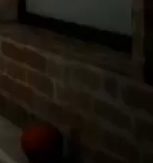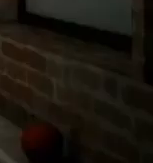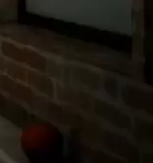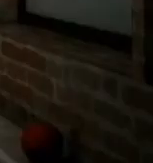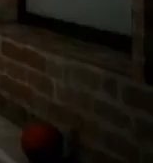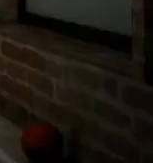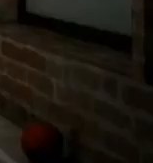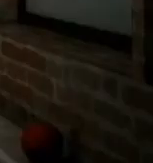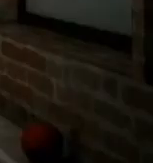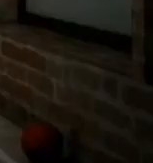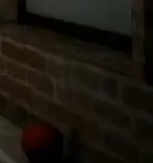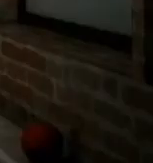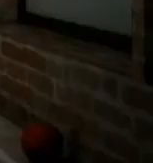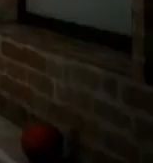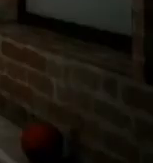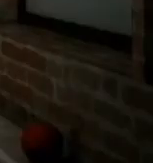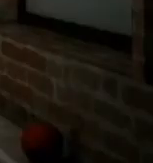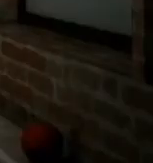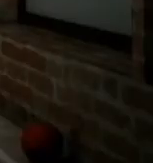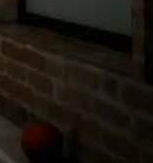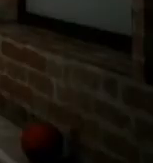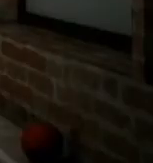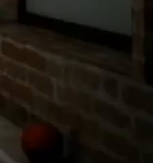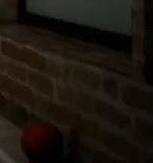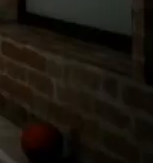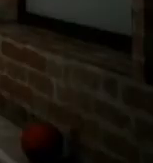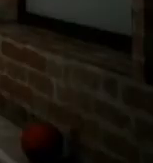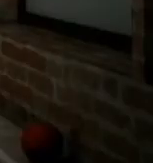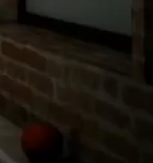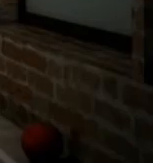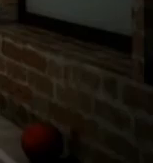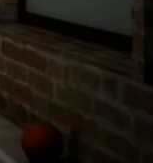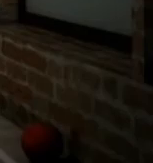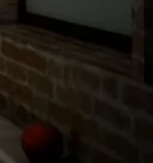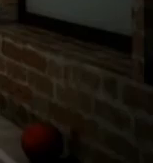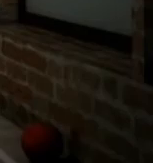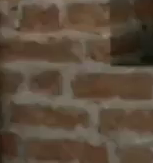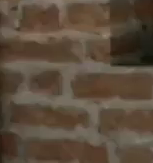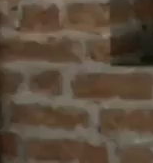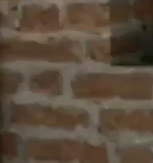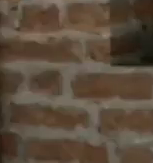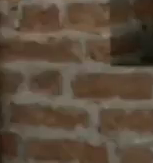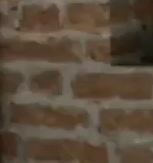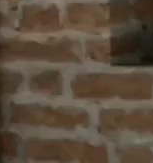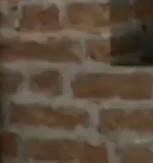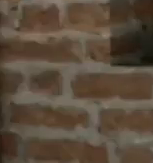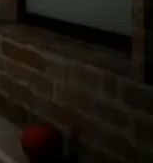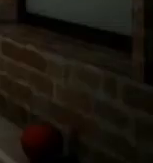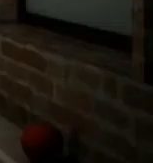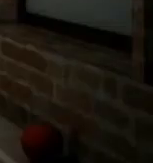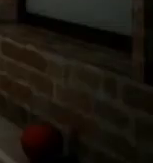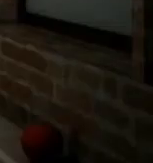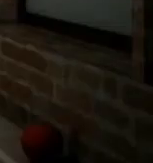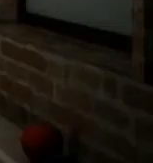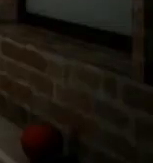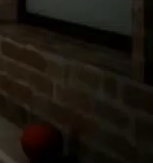¿Lo tienes? Ahora vamos a tratar de hacer los cuatro juntos. Atento.